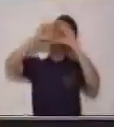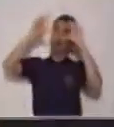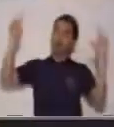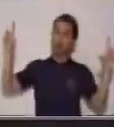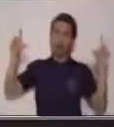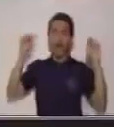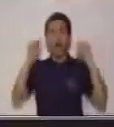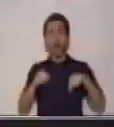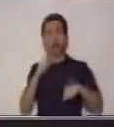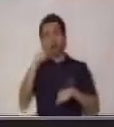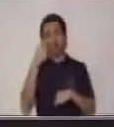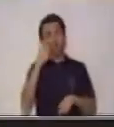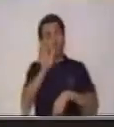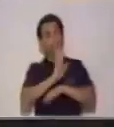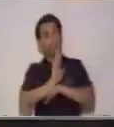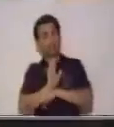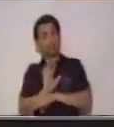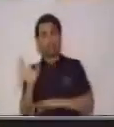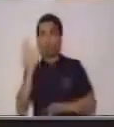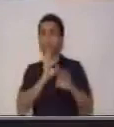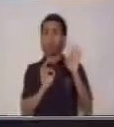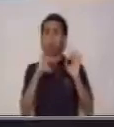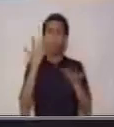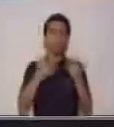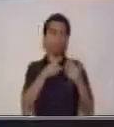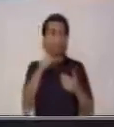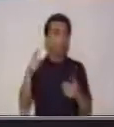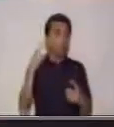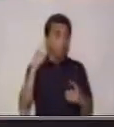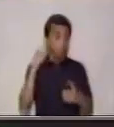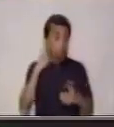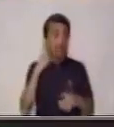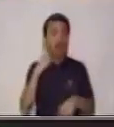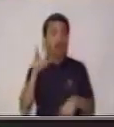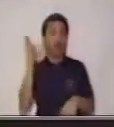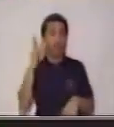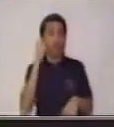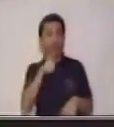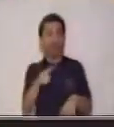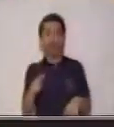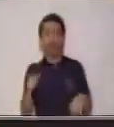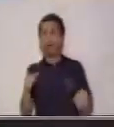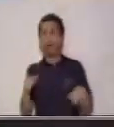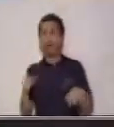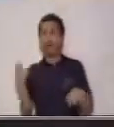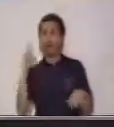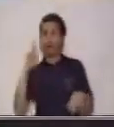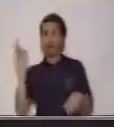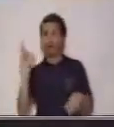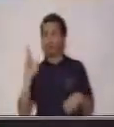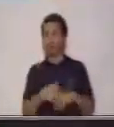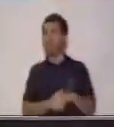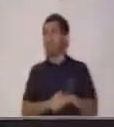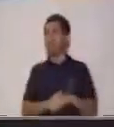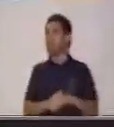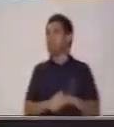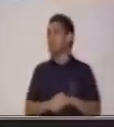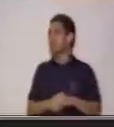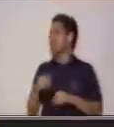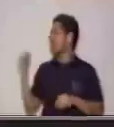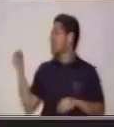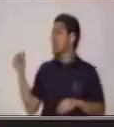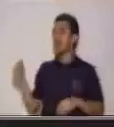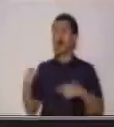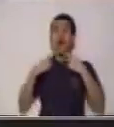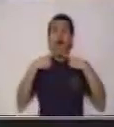televisión o los escuchas en la radio. ¿Verdad? Los anuncios publicitarios pues tienen